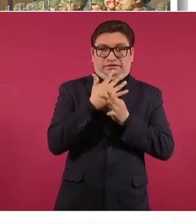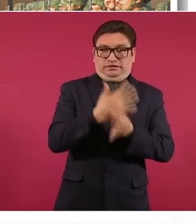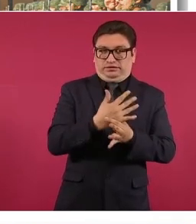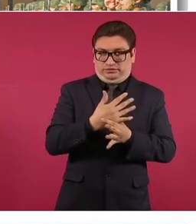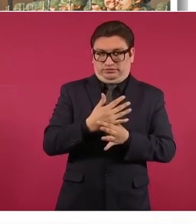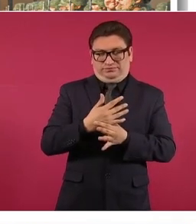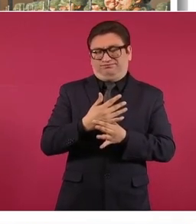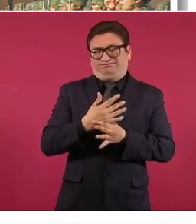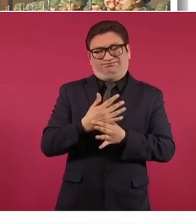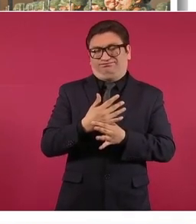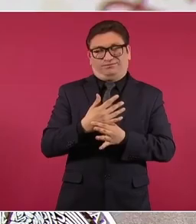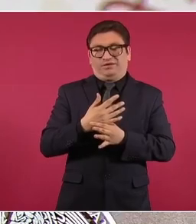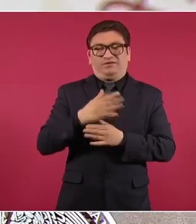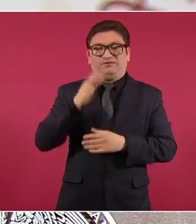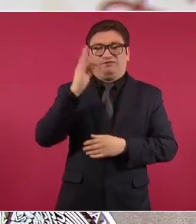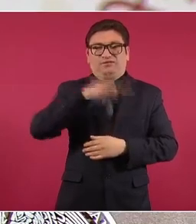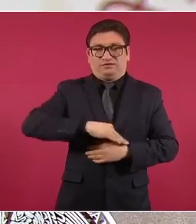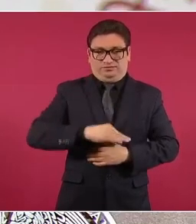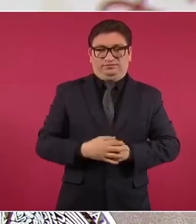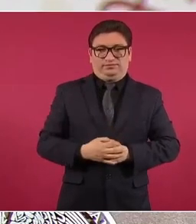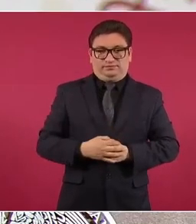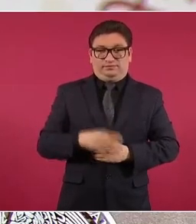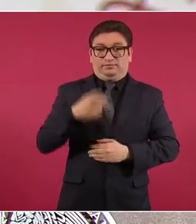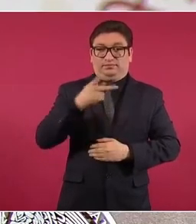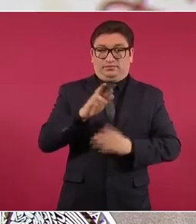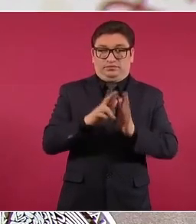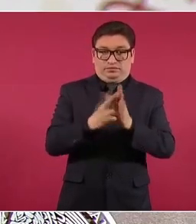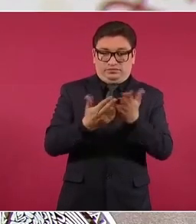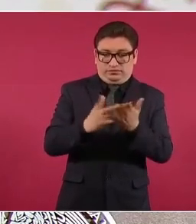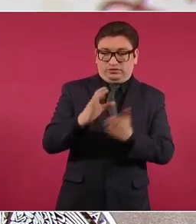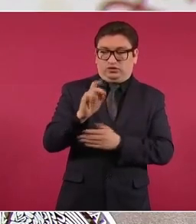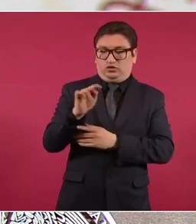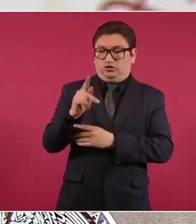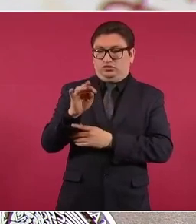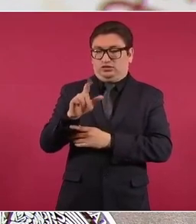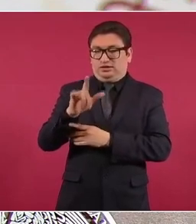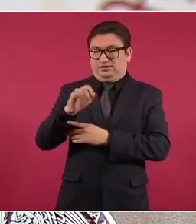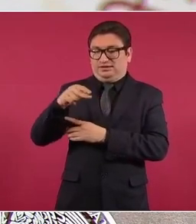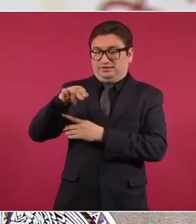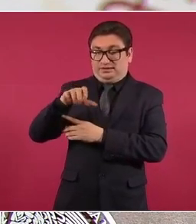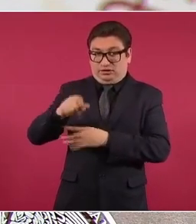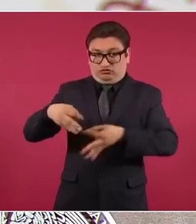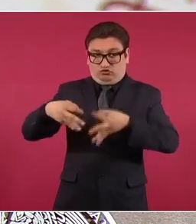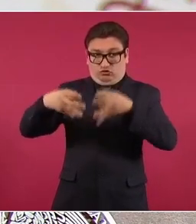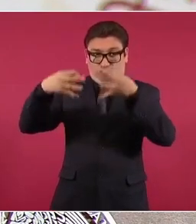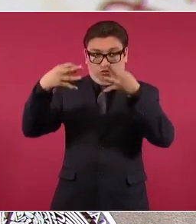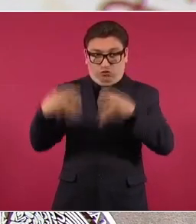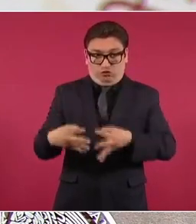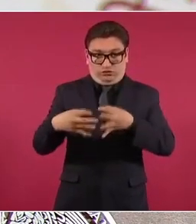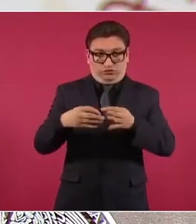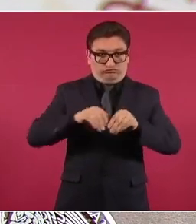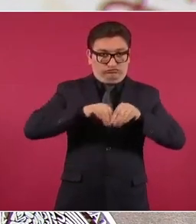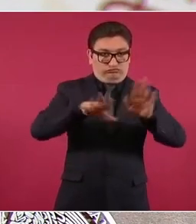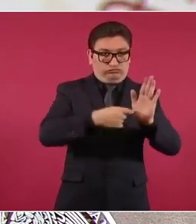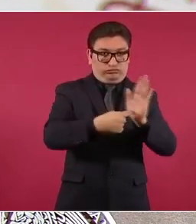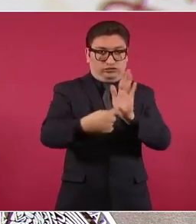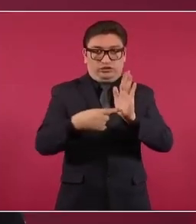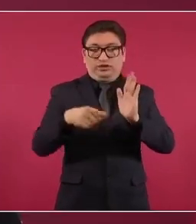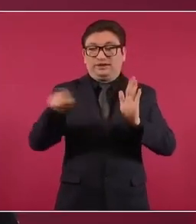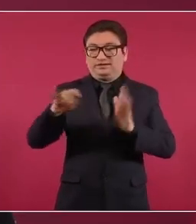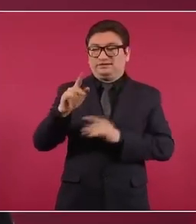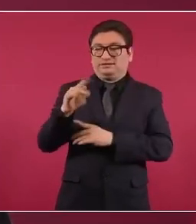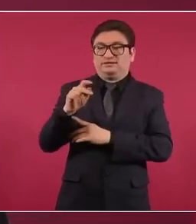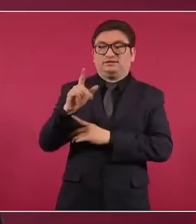es falsa. Sin embargo, la revista Contralínea publicó el documento original en donde Citizen Lab reconoce